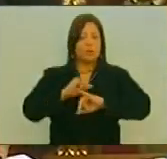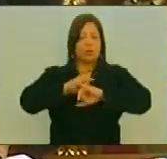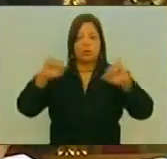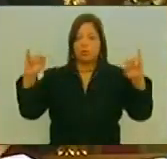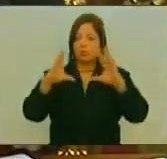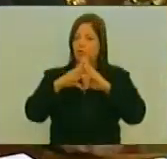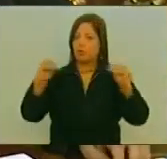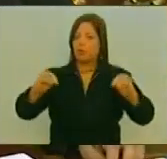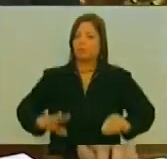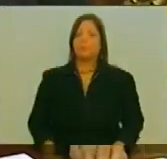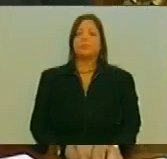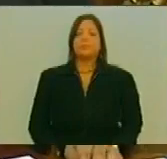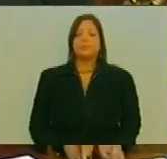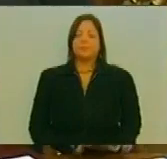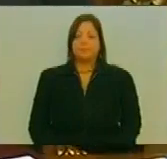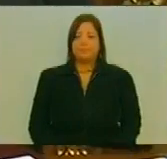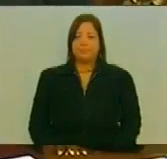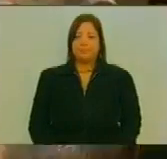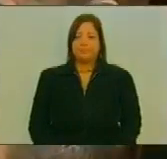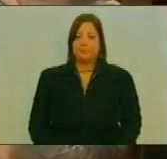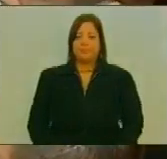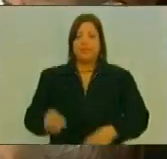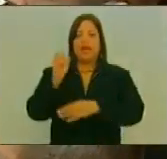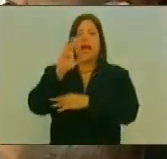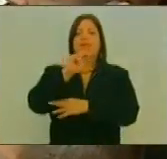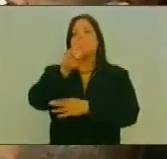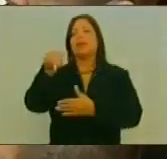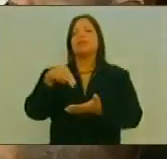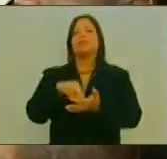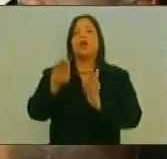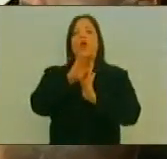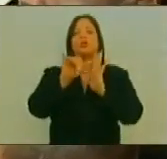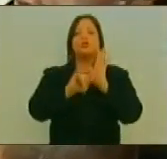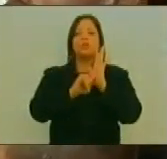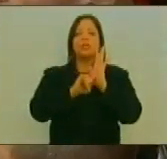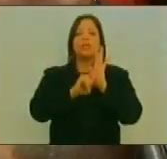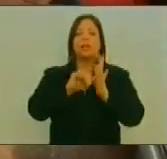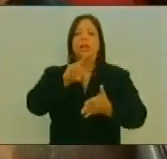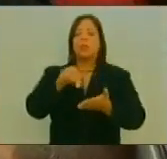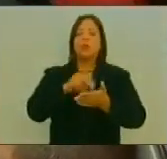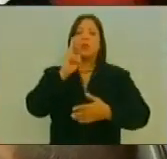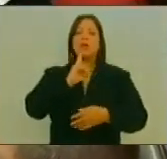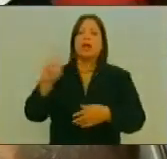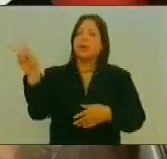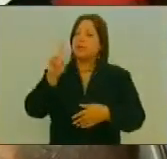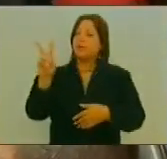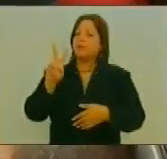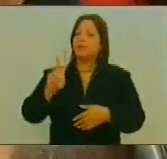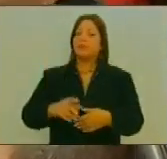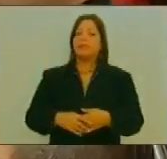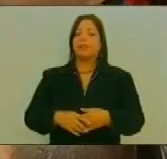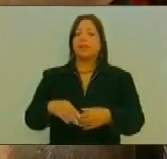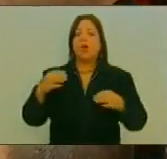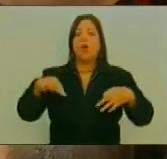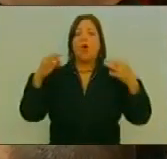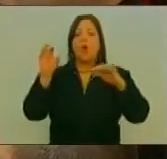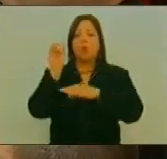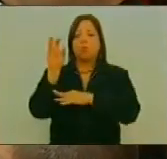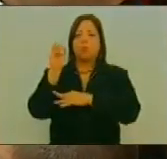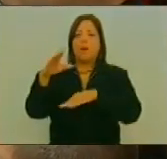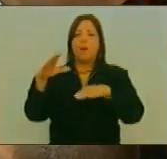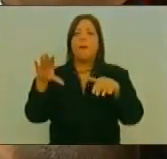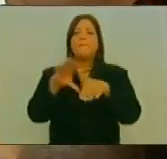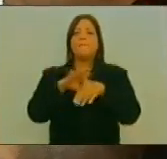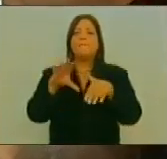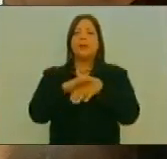Ciudadana Presidenta Asamblea Nacional Constituyente De La República Bolivariana De Venezuela Sesión Ordinaria Al Día Marte